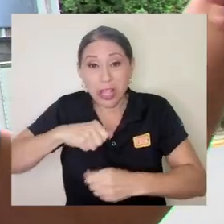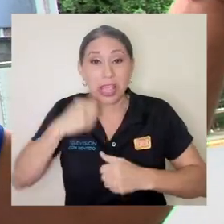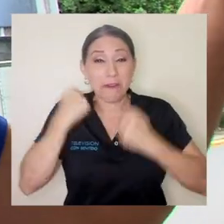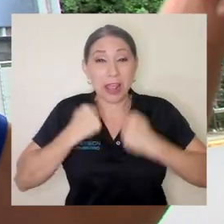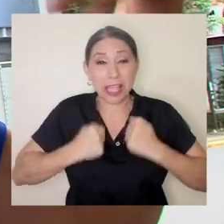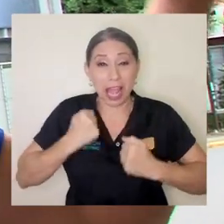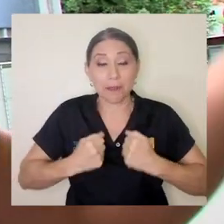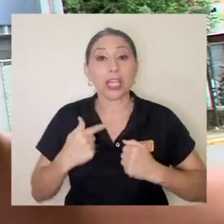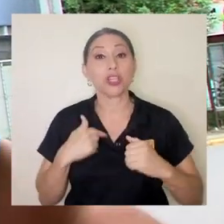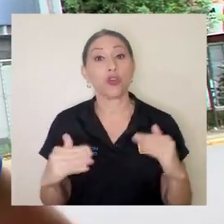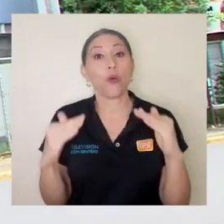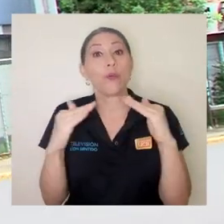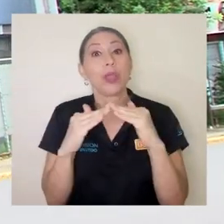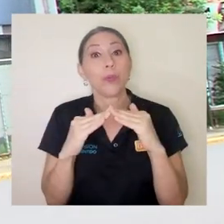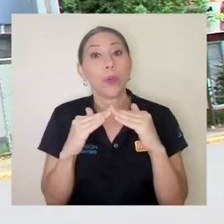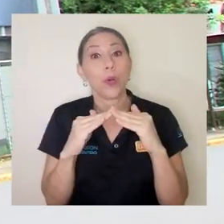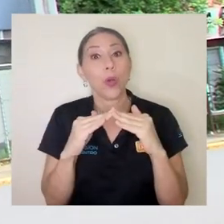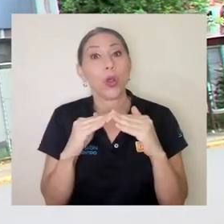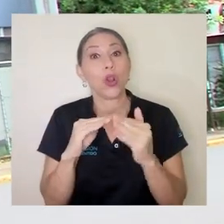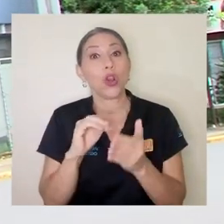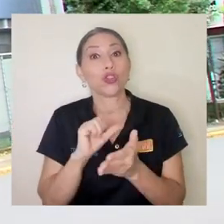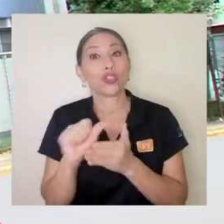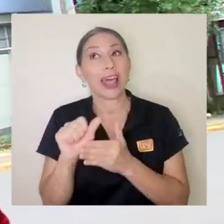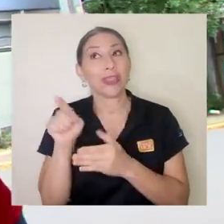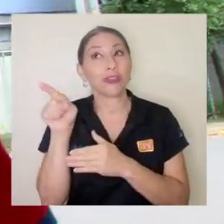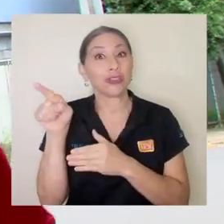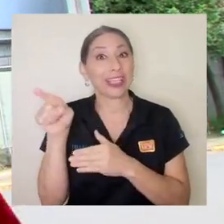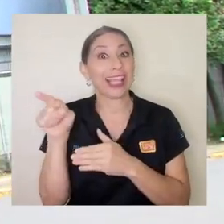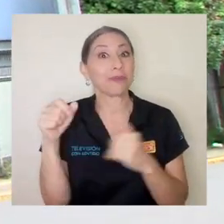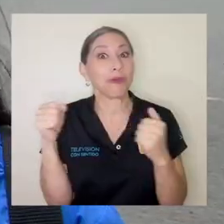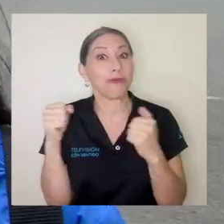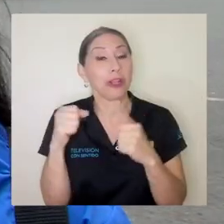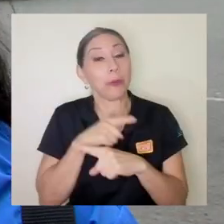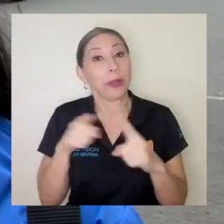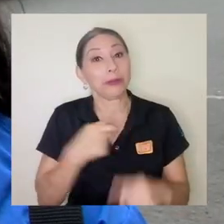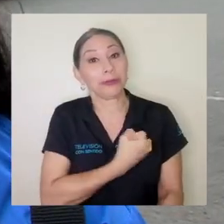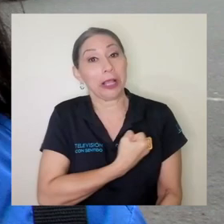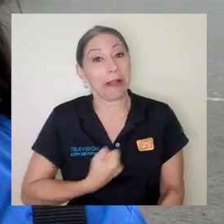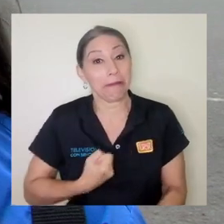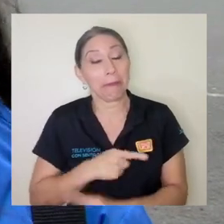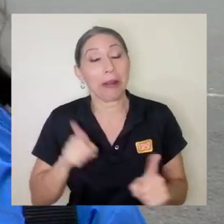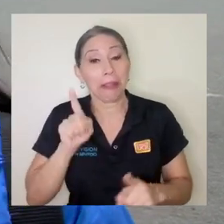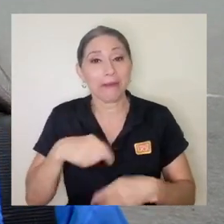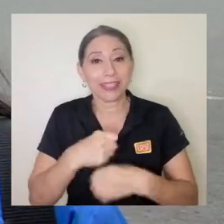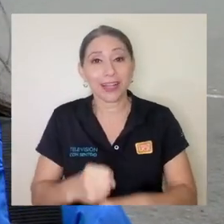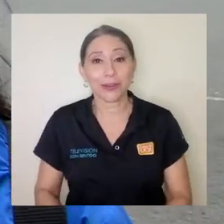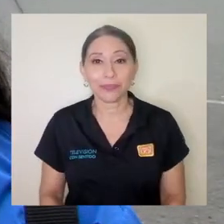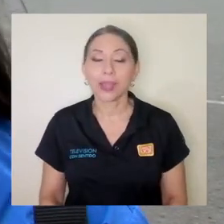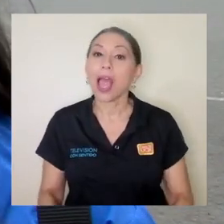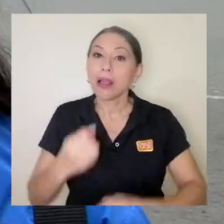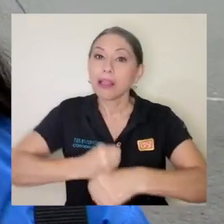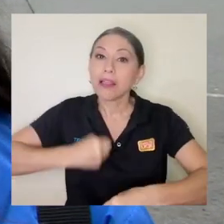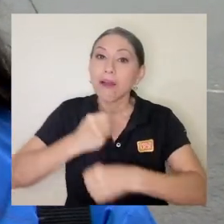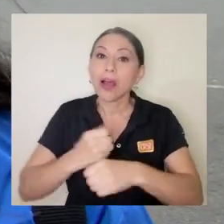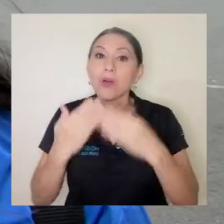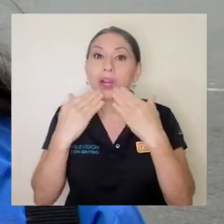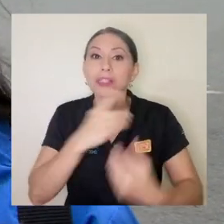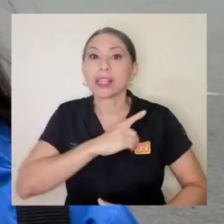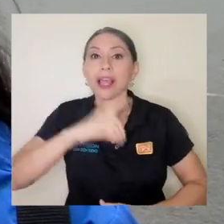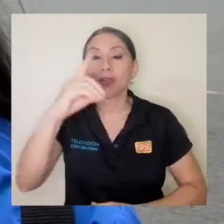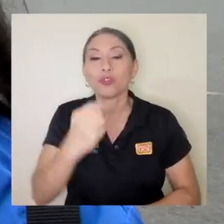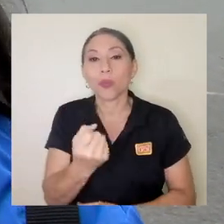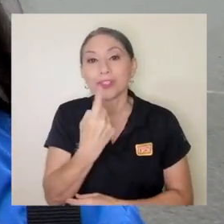frío entonces es como dar el sacrificio pero hay que hacerlo bueno en el trabajo gracias a dios como es farmacia entonces